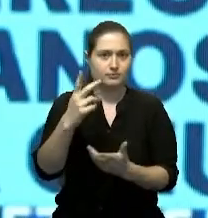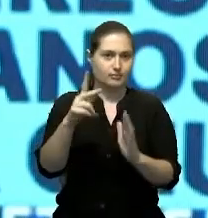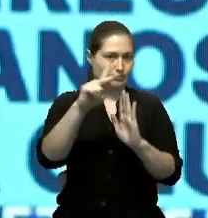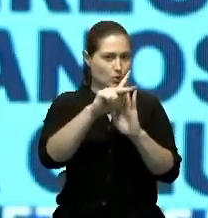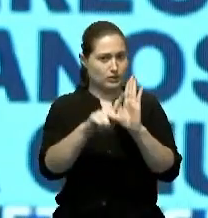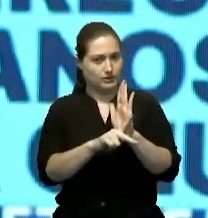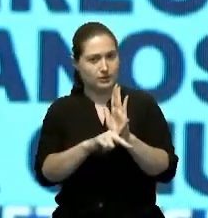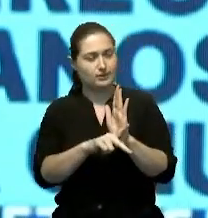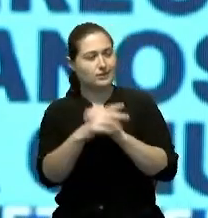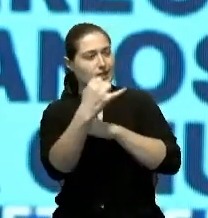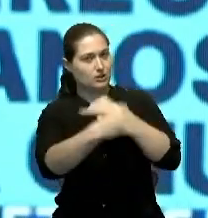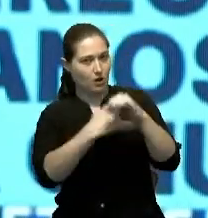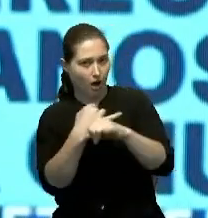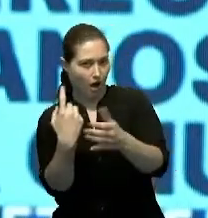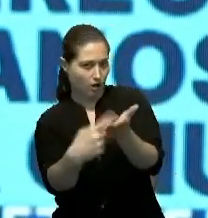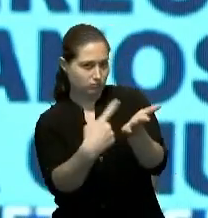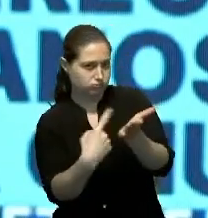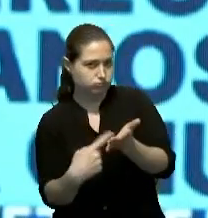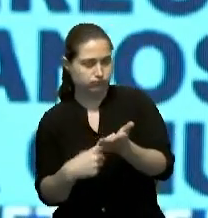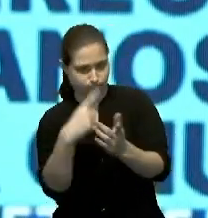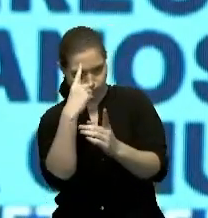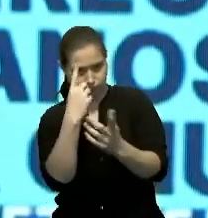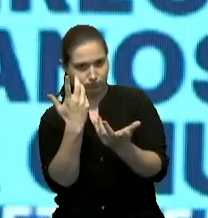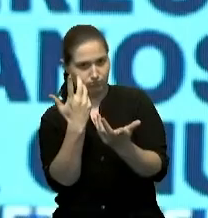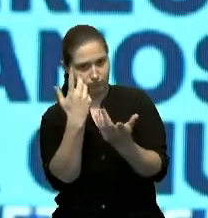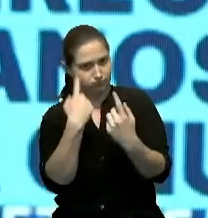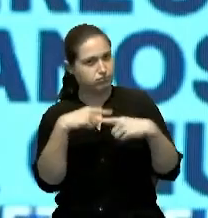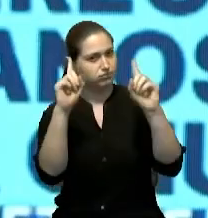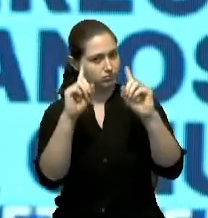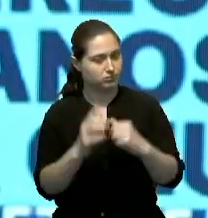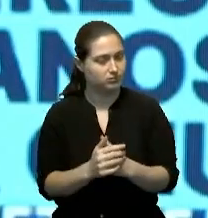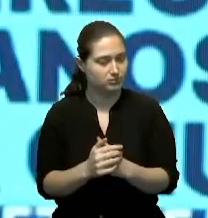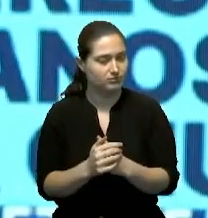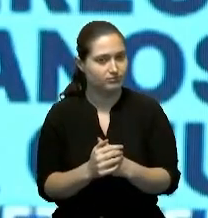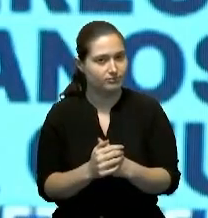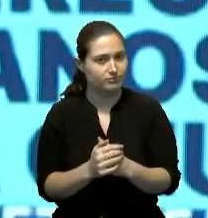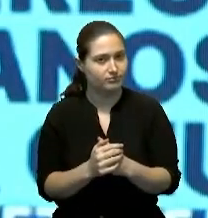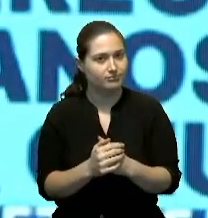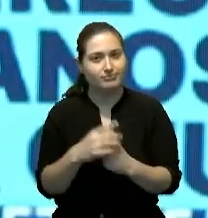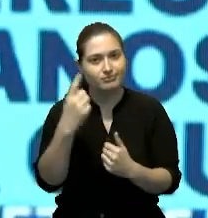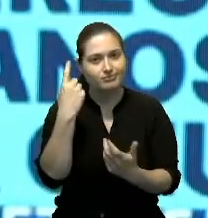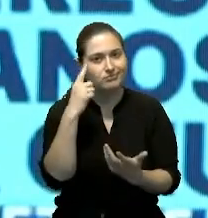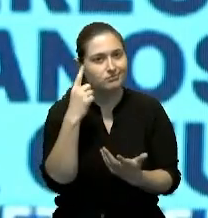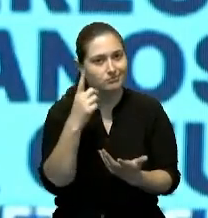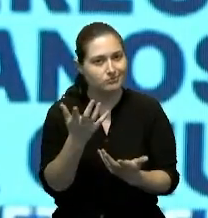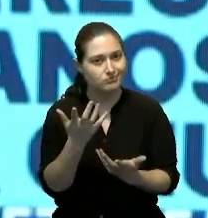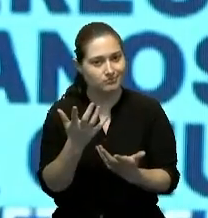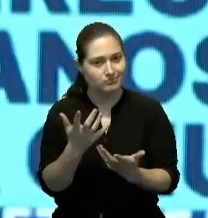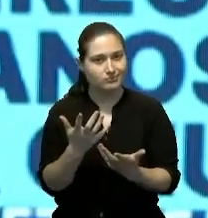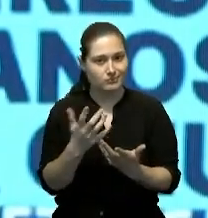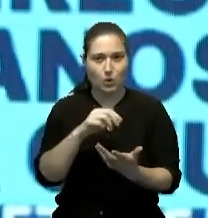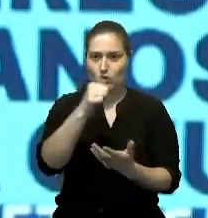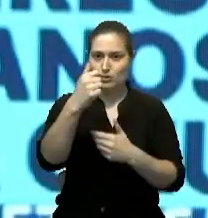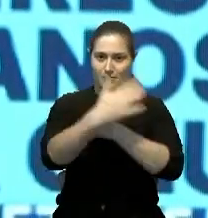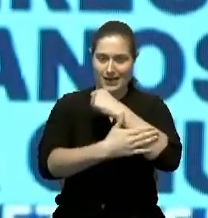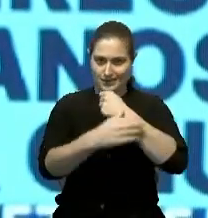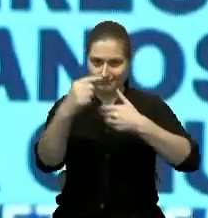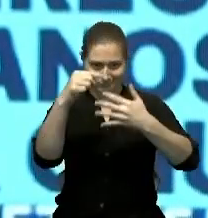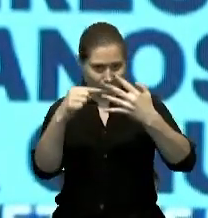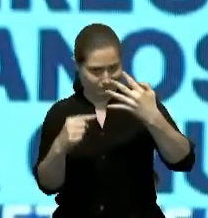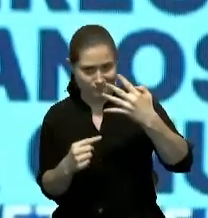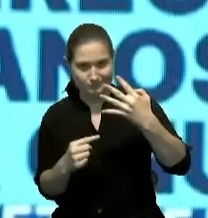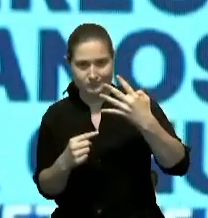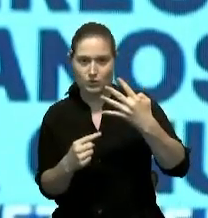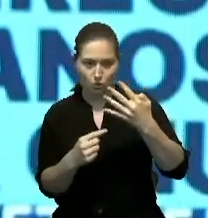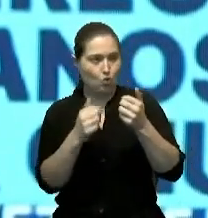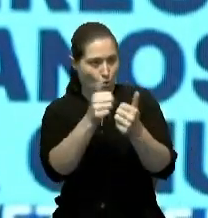nuestra, a impulsarla conjuntamente con esos países mencionados. También